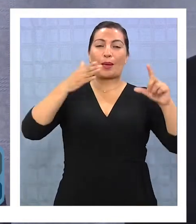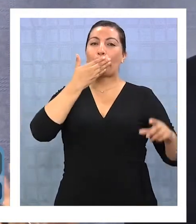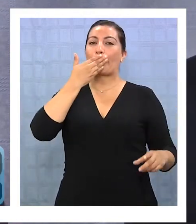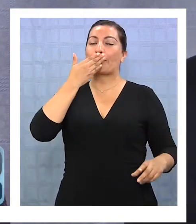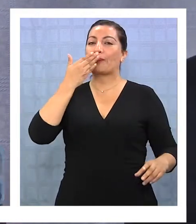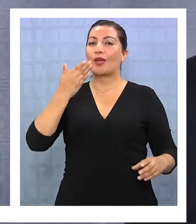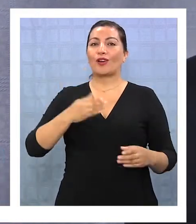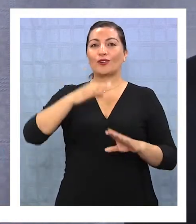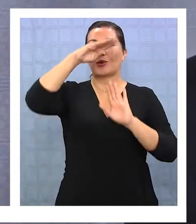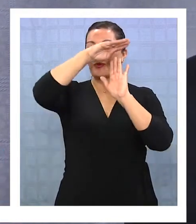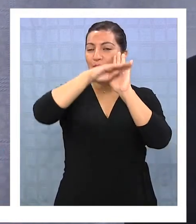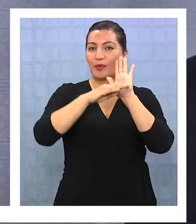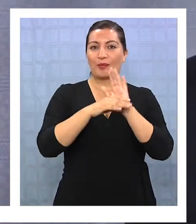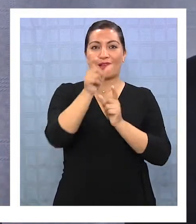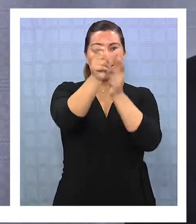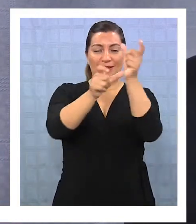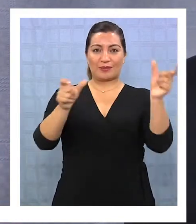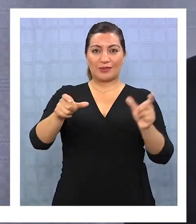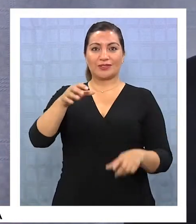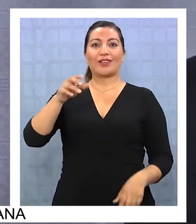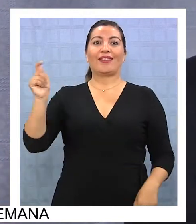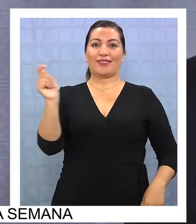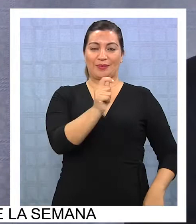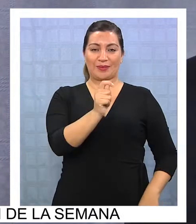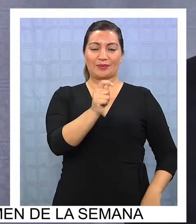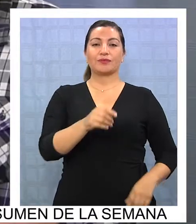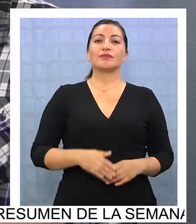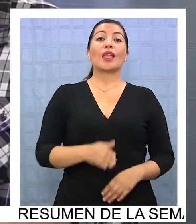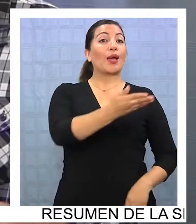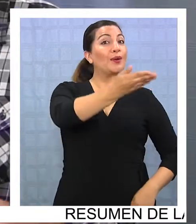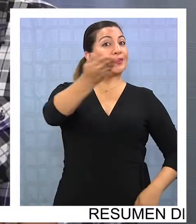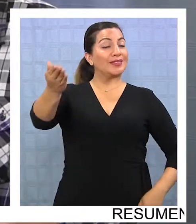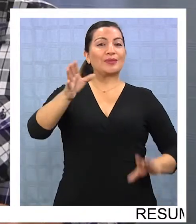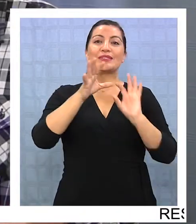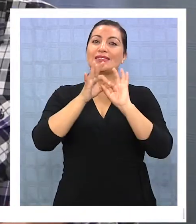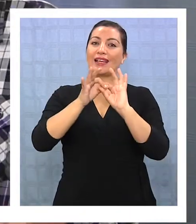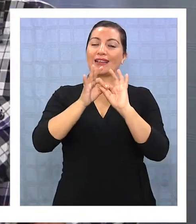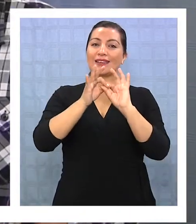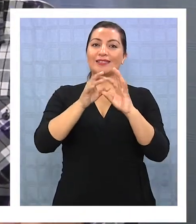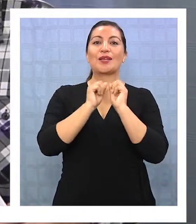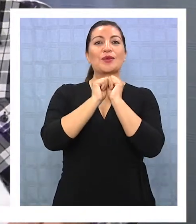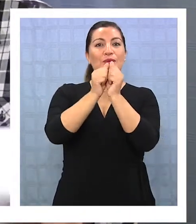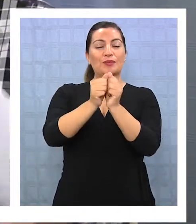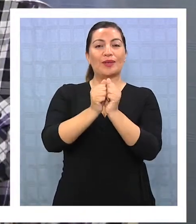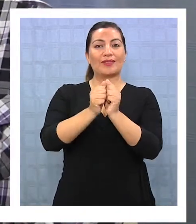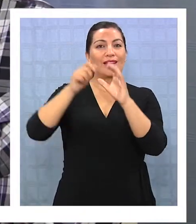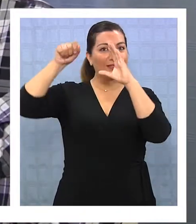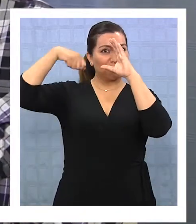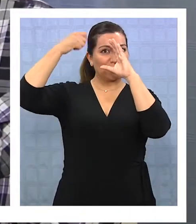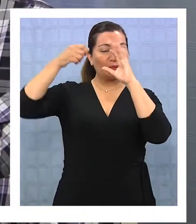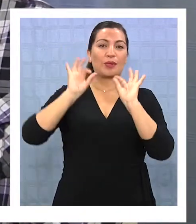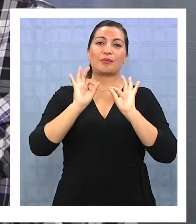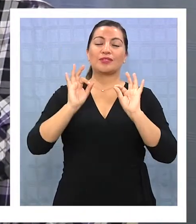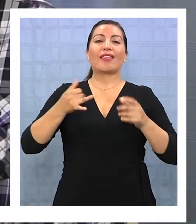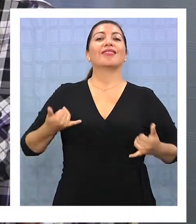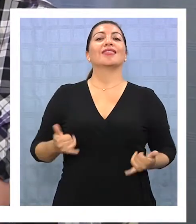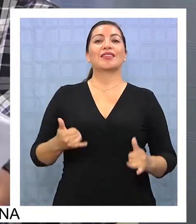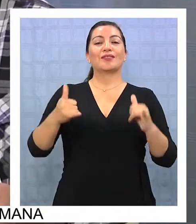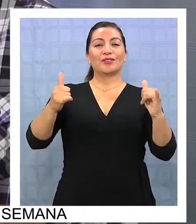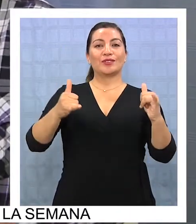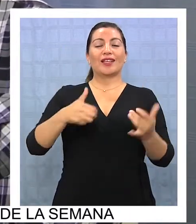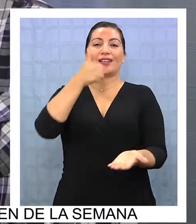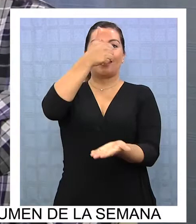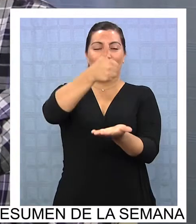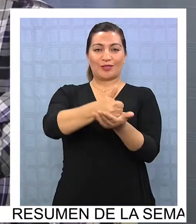y mejor contenido a todos los televidentes en Tarapacá. Y a ustedes, gracias por haber estado con nosotros en esta transmisión especial y disfruten nuestro canal,